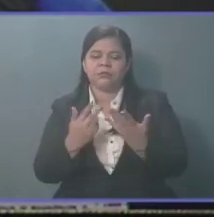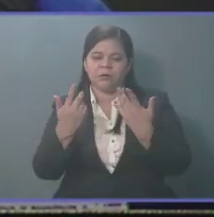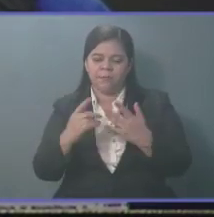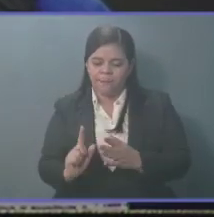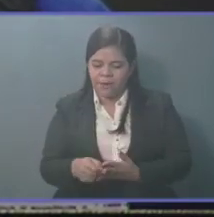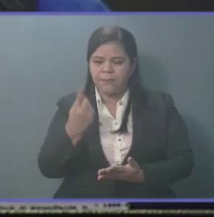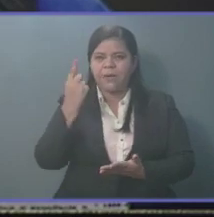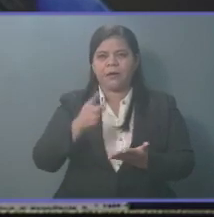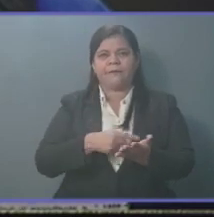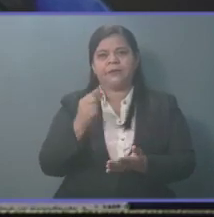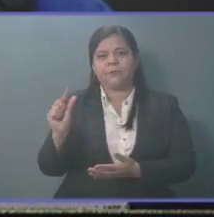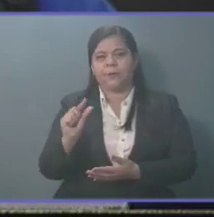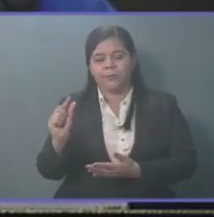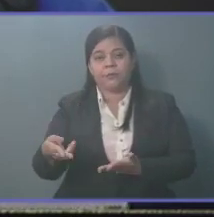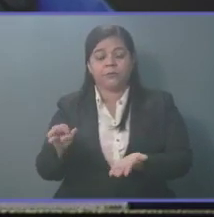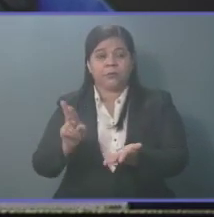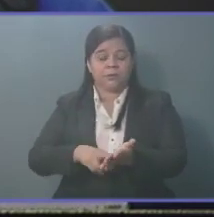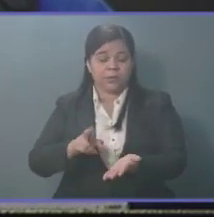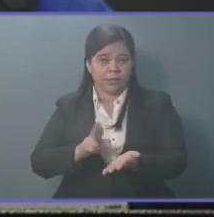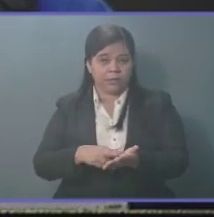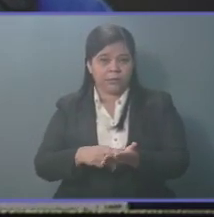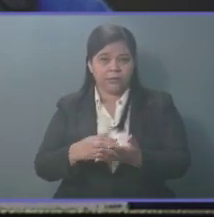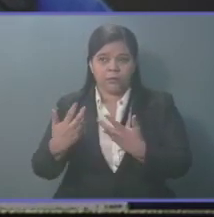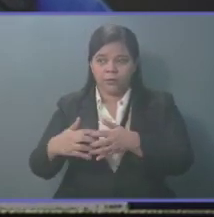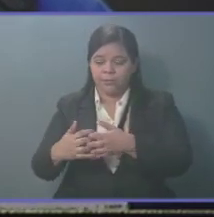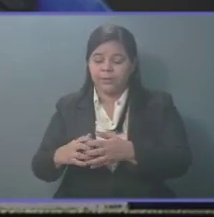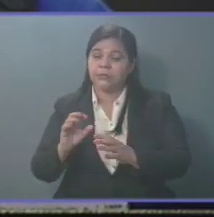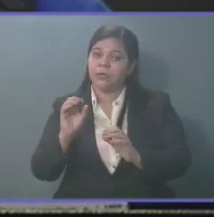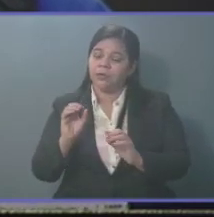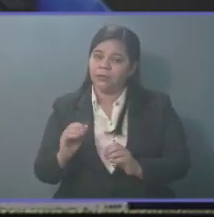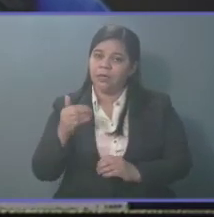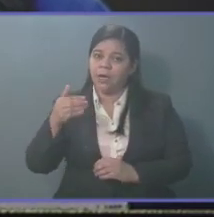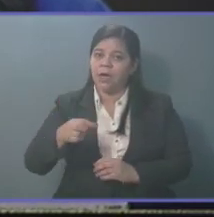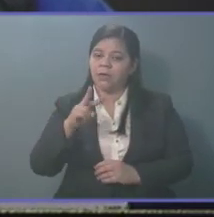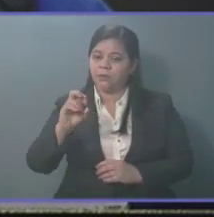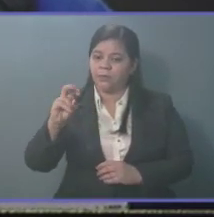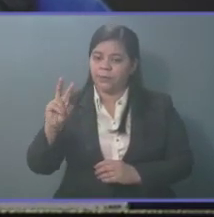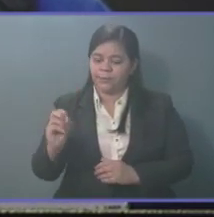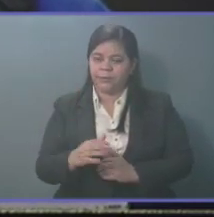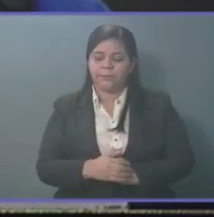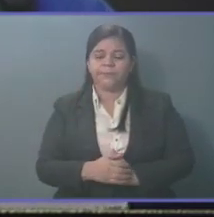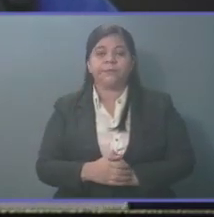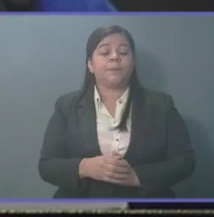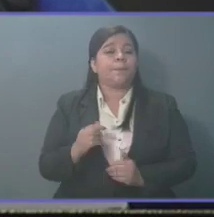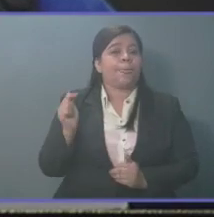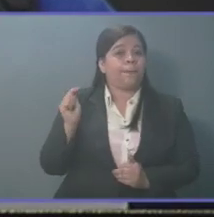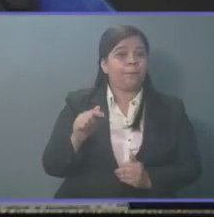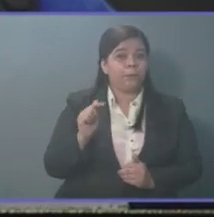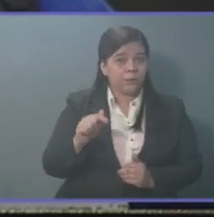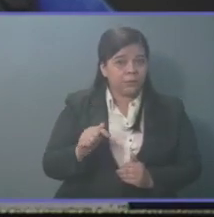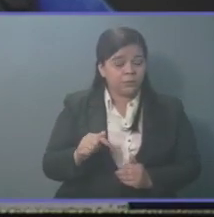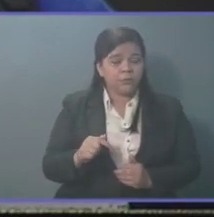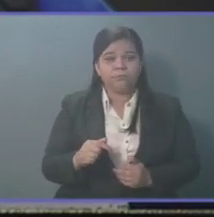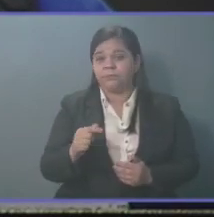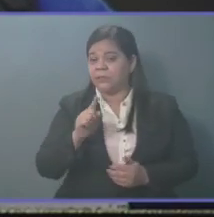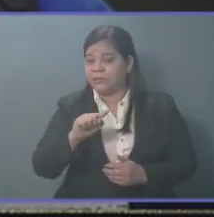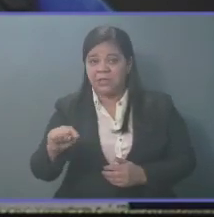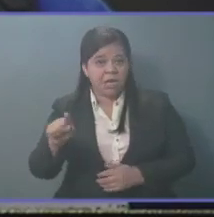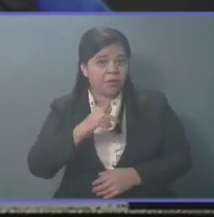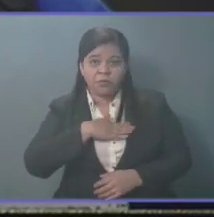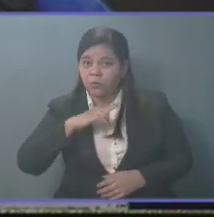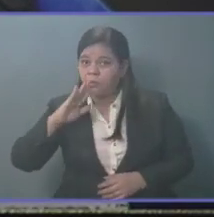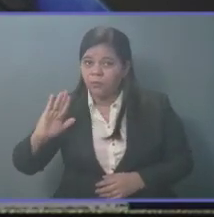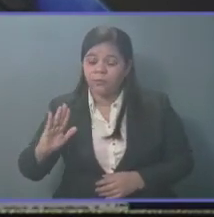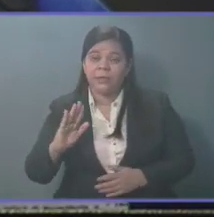por primera vez de la matrícula de empresa o renovación de la matrícula de empresa del año 2020. En consecuencia, en caso de que por el incumplimiento de esta